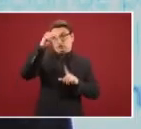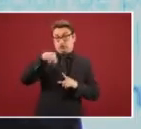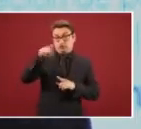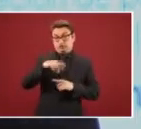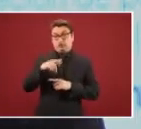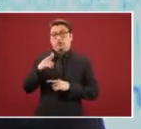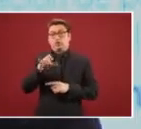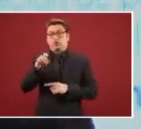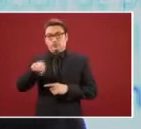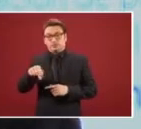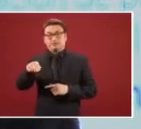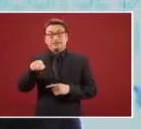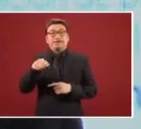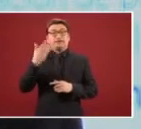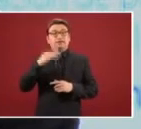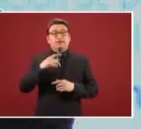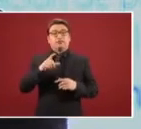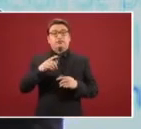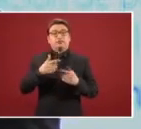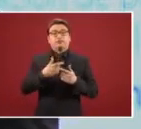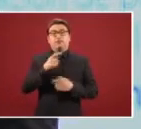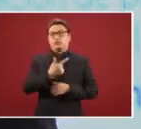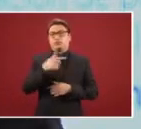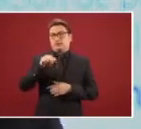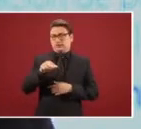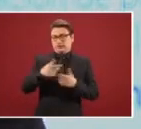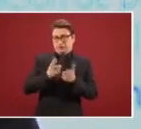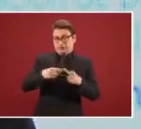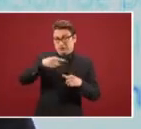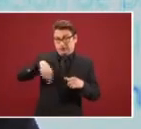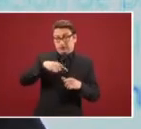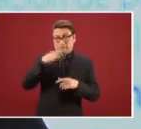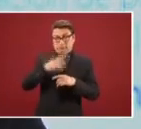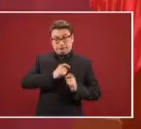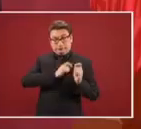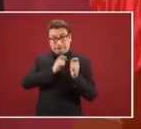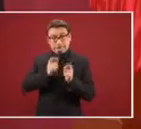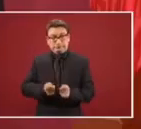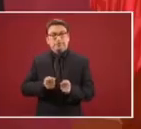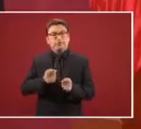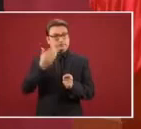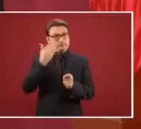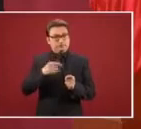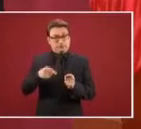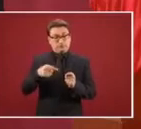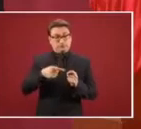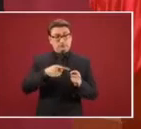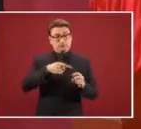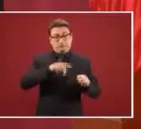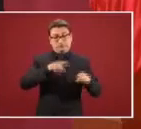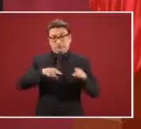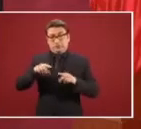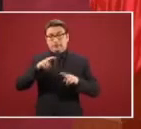destacar que la Guardia Nacional, a pesar de haber tenido esta encomienda con esos números, no tiene